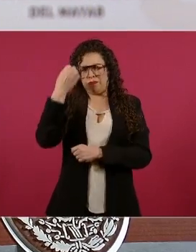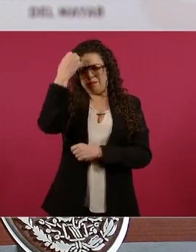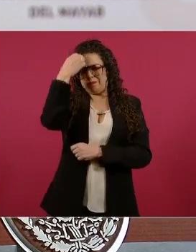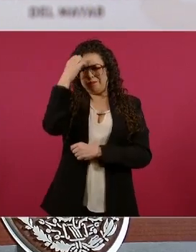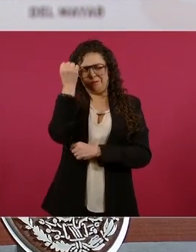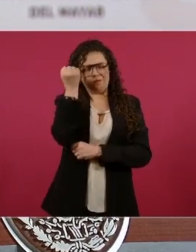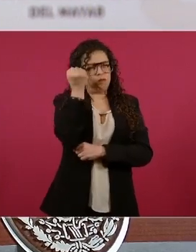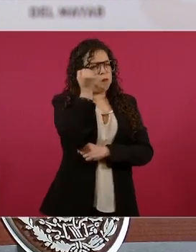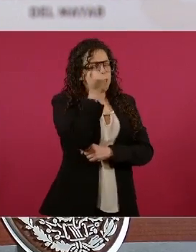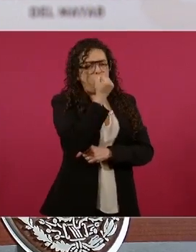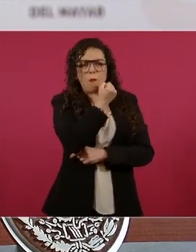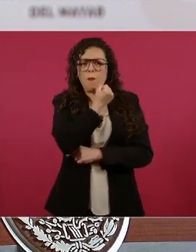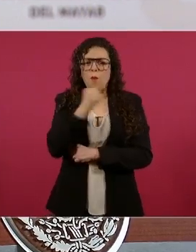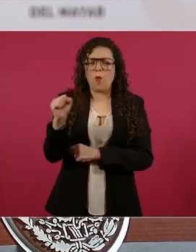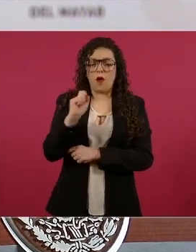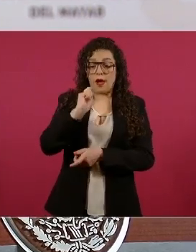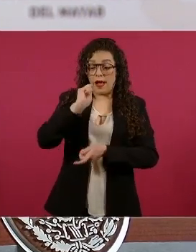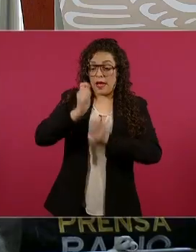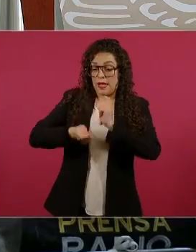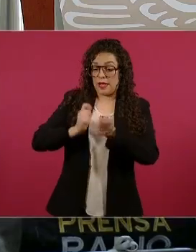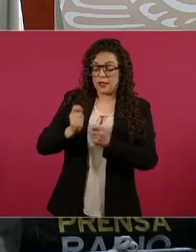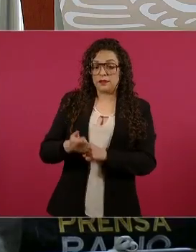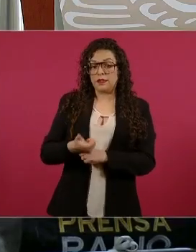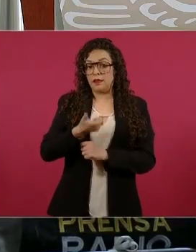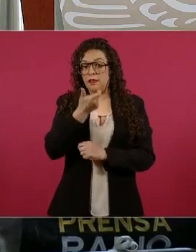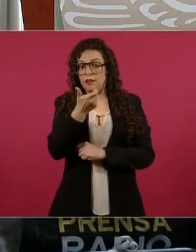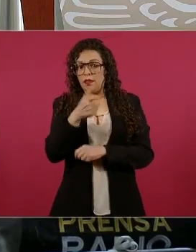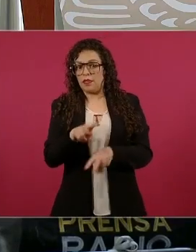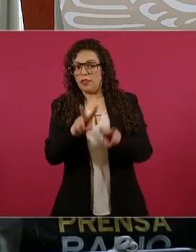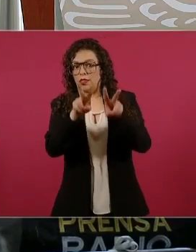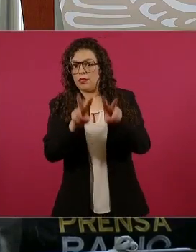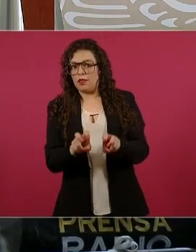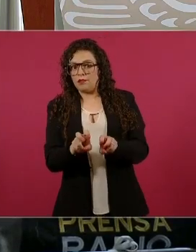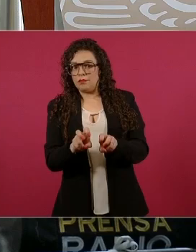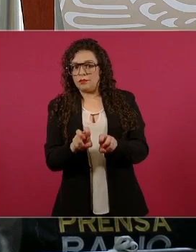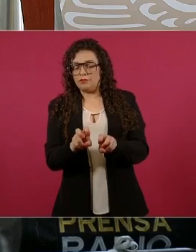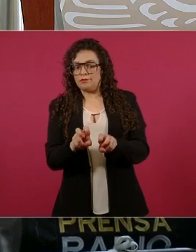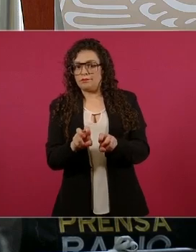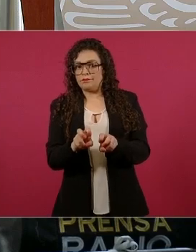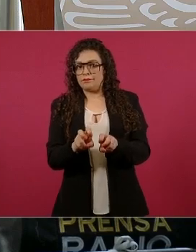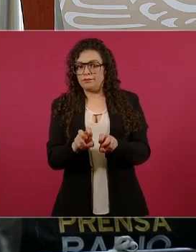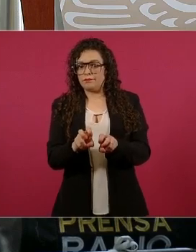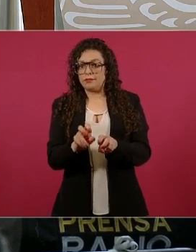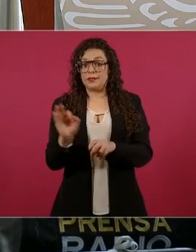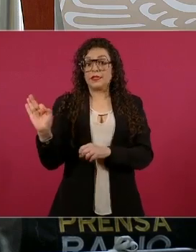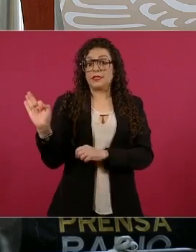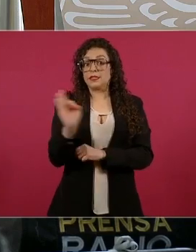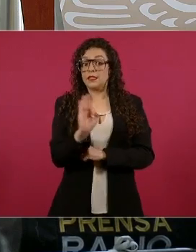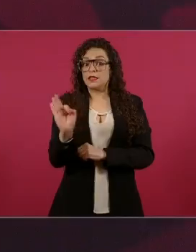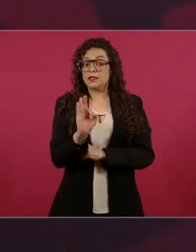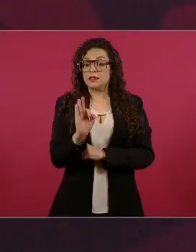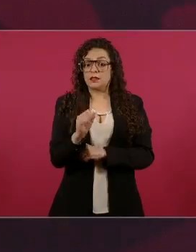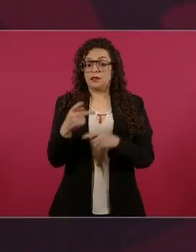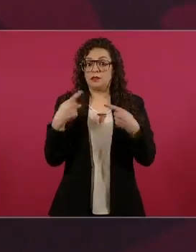si se tratara de otra persona, imagínense.